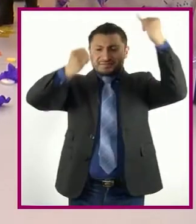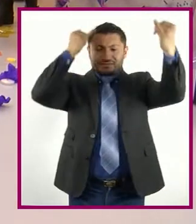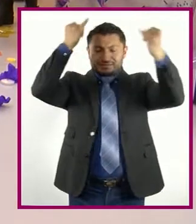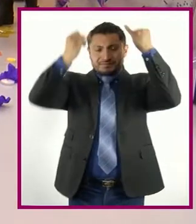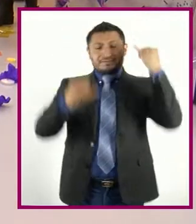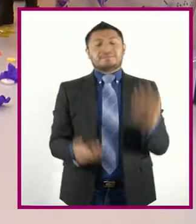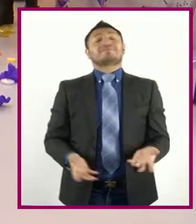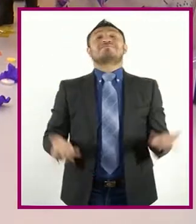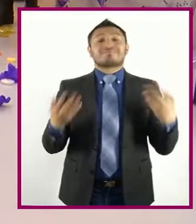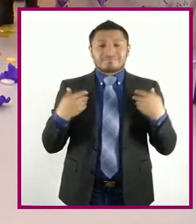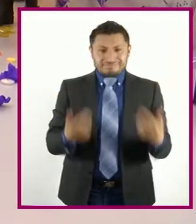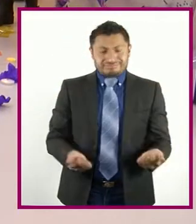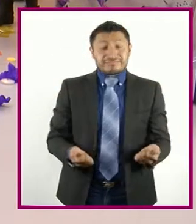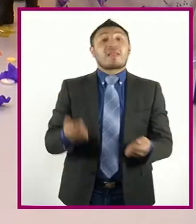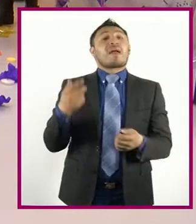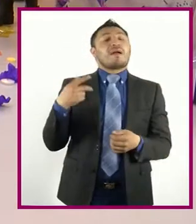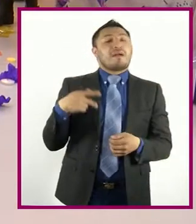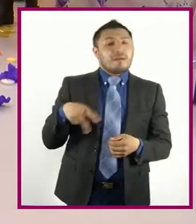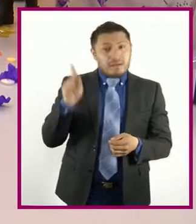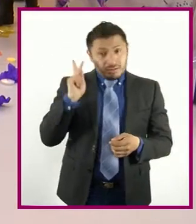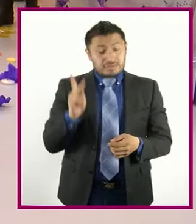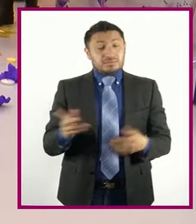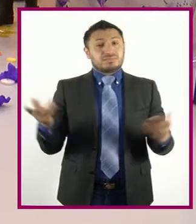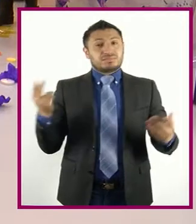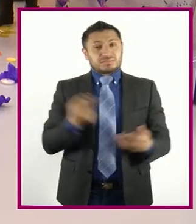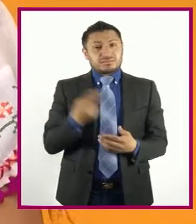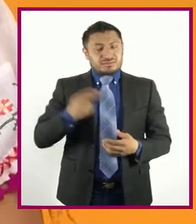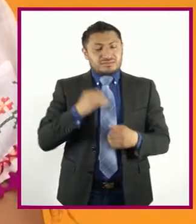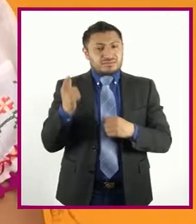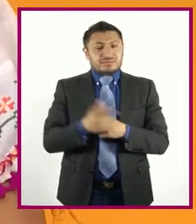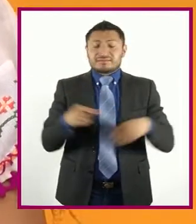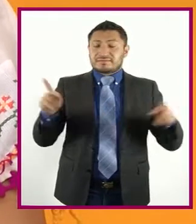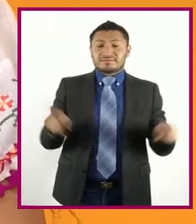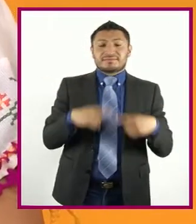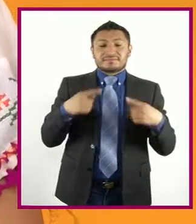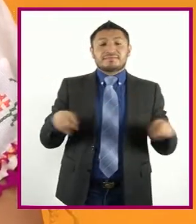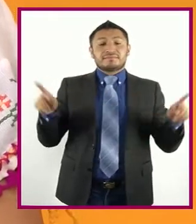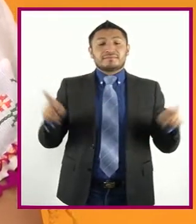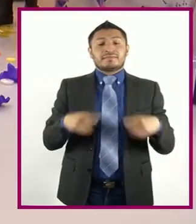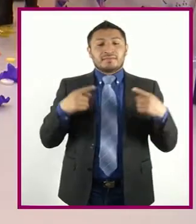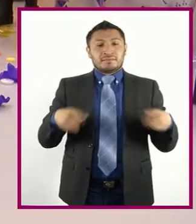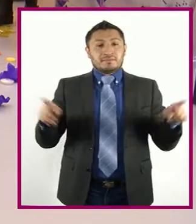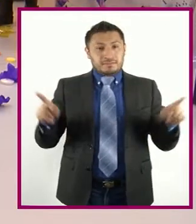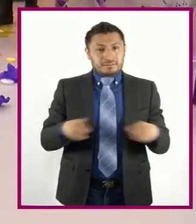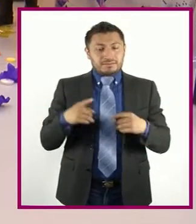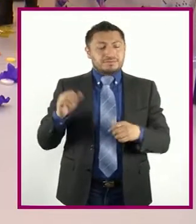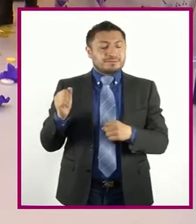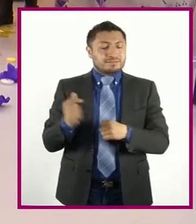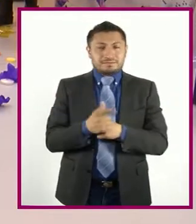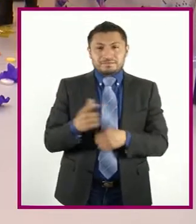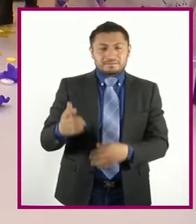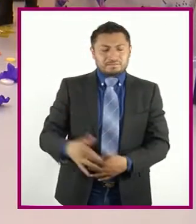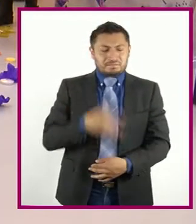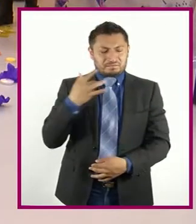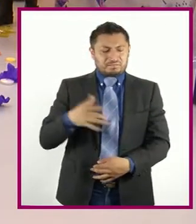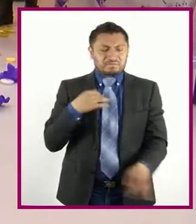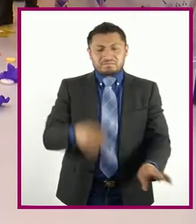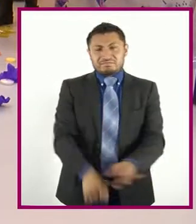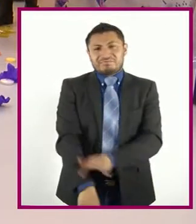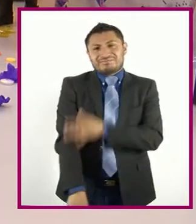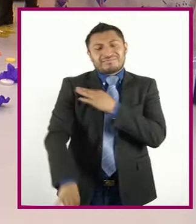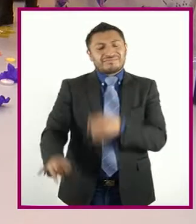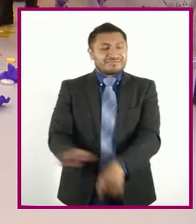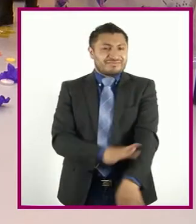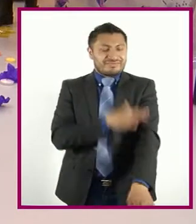Ah Pero Necesito Algo de música Algo que me emocione Que me